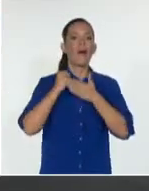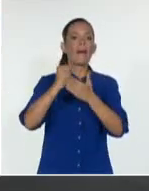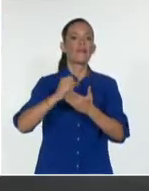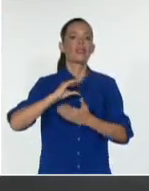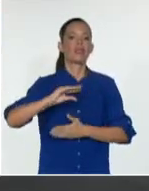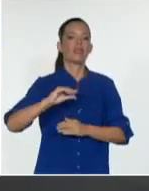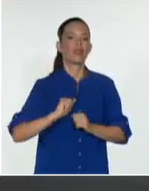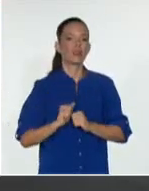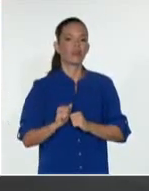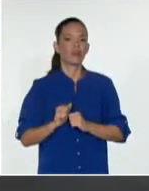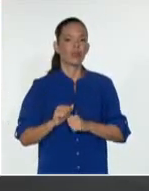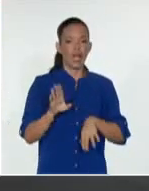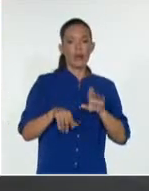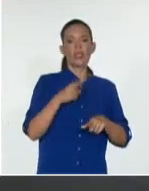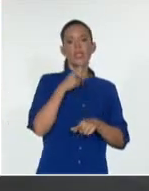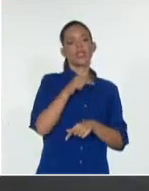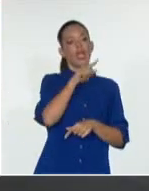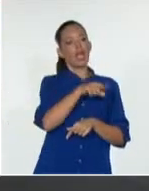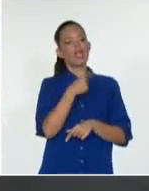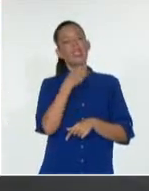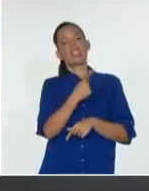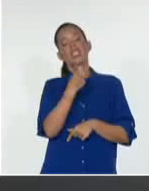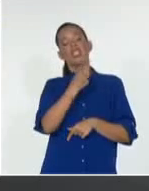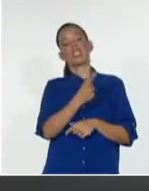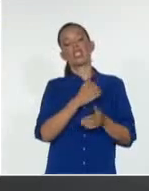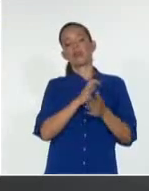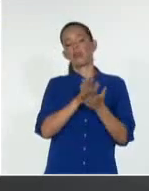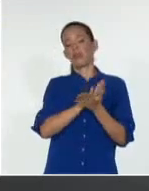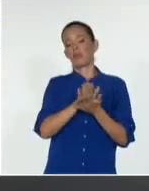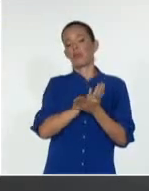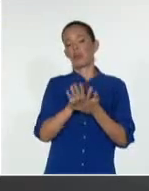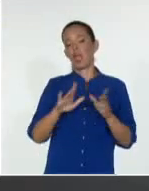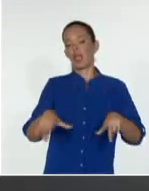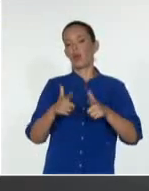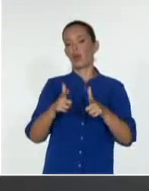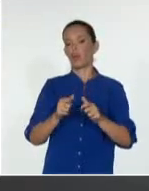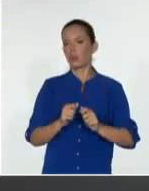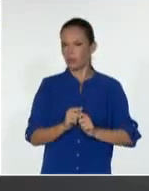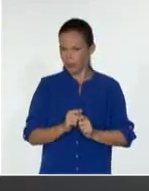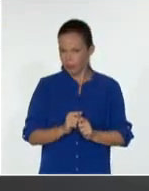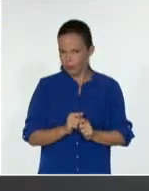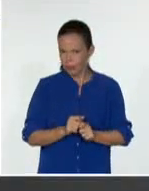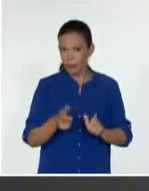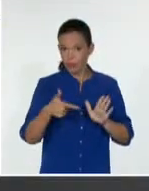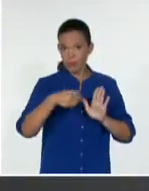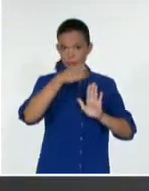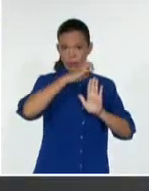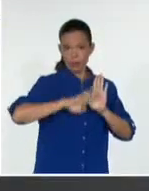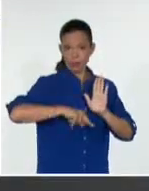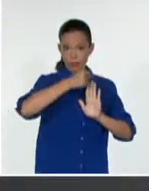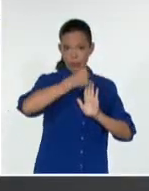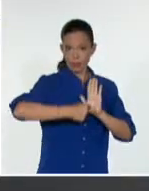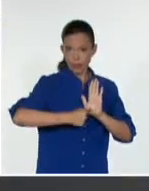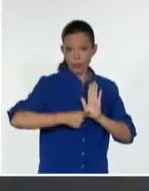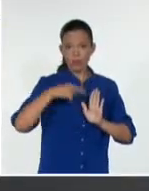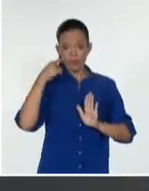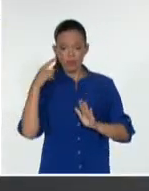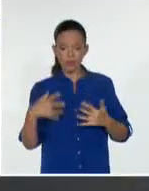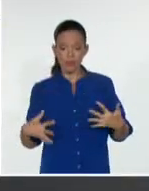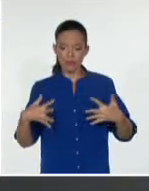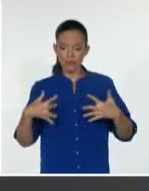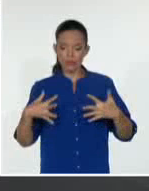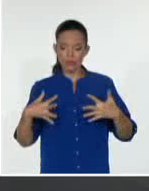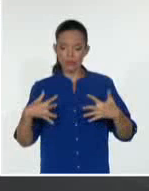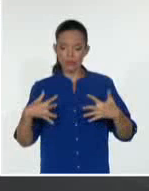habla mucho, y no que su agenda legislativa choca con todo tipo de cuestionamientos entre los parlamentarios para que la cosa no avance.